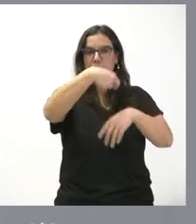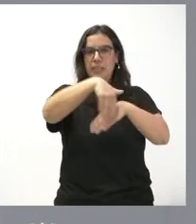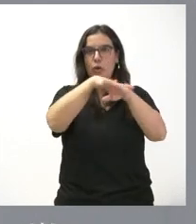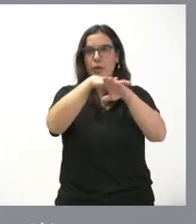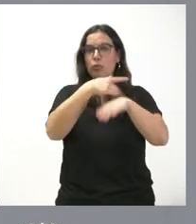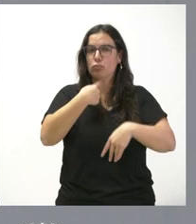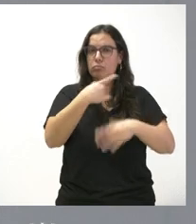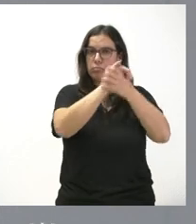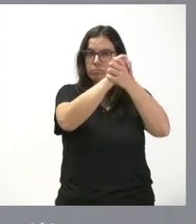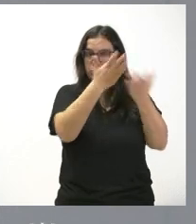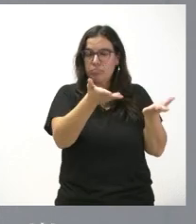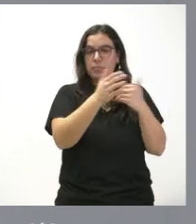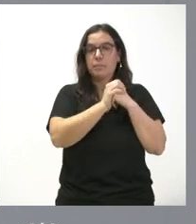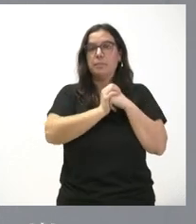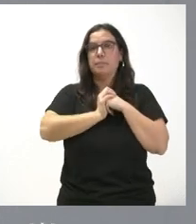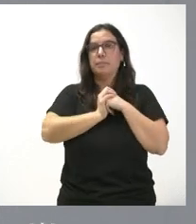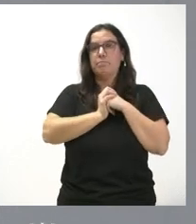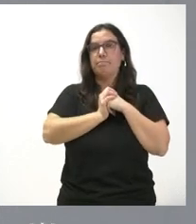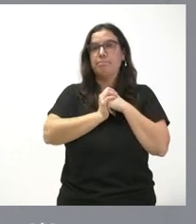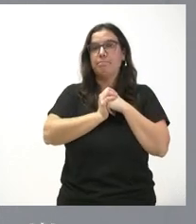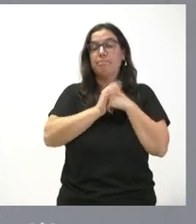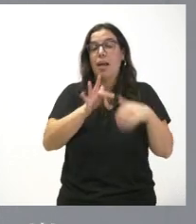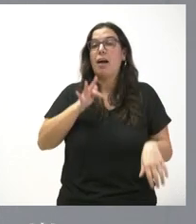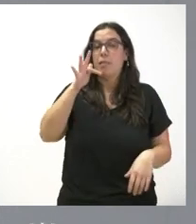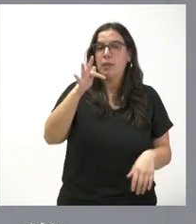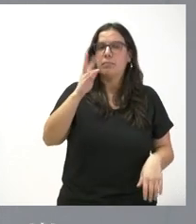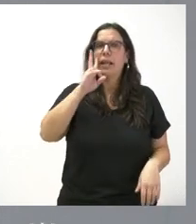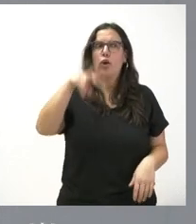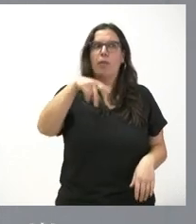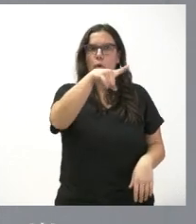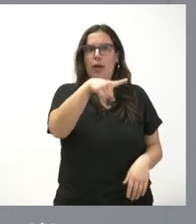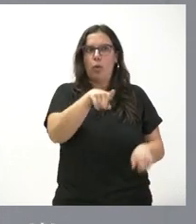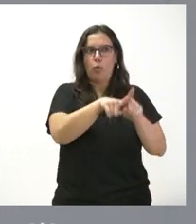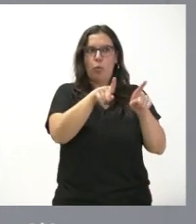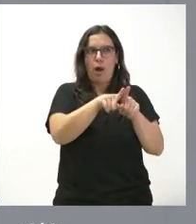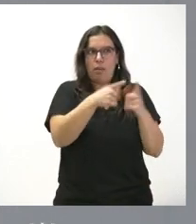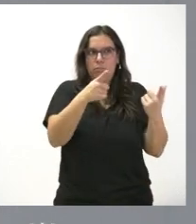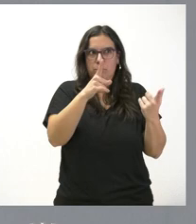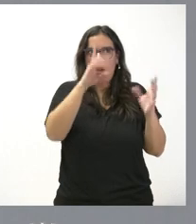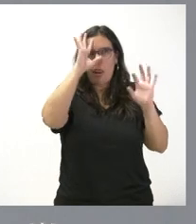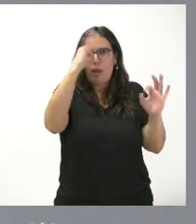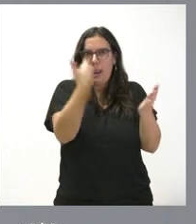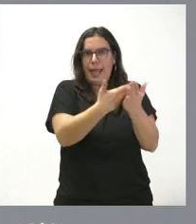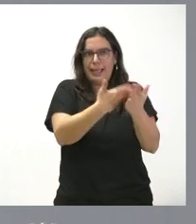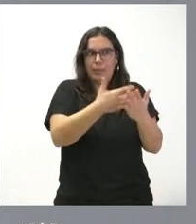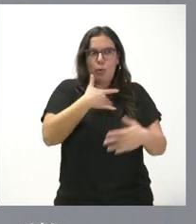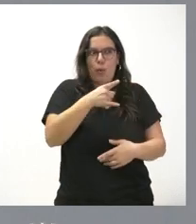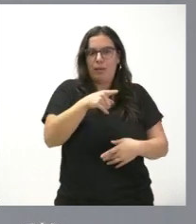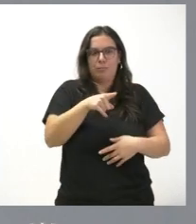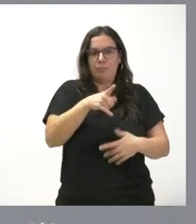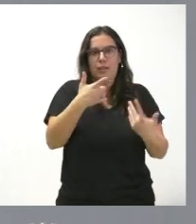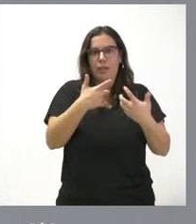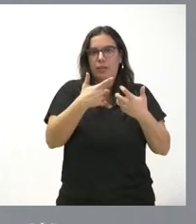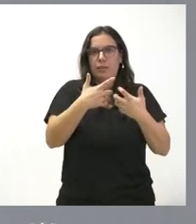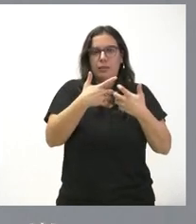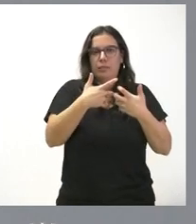felicitamos y además reconocemos su legitimidad desde el punto de vista del ejercicio de las